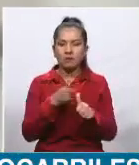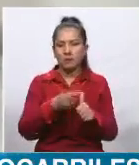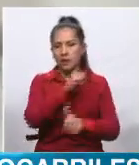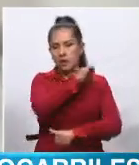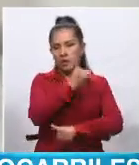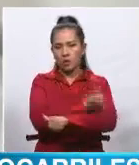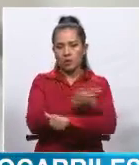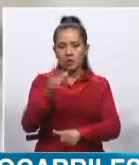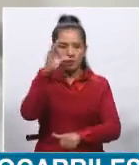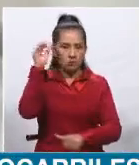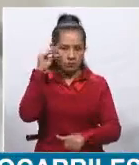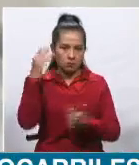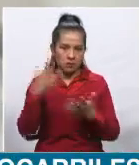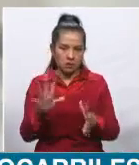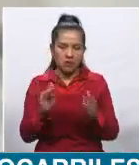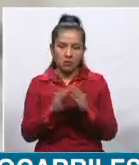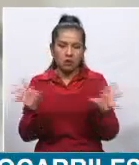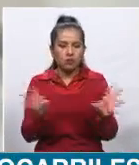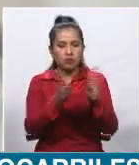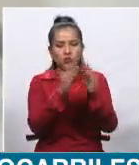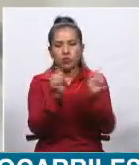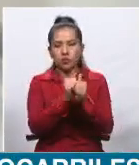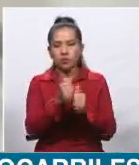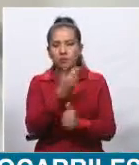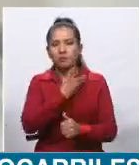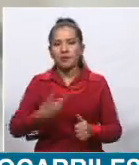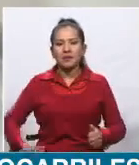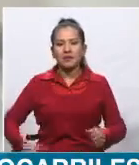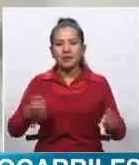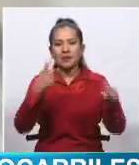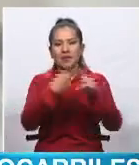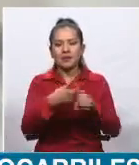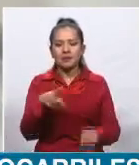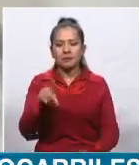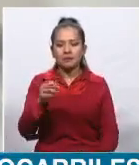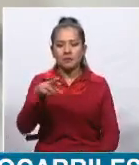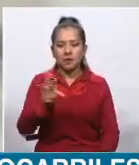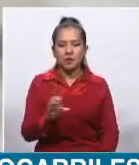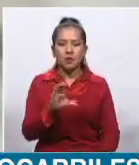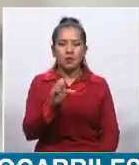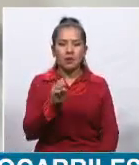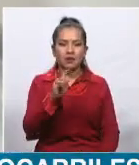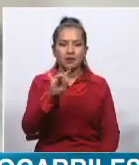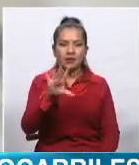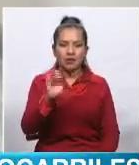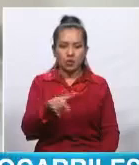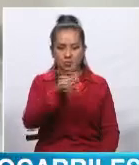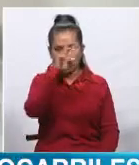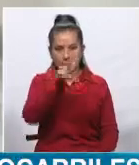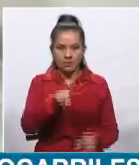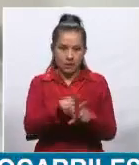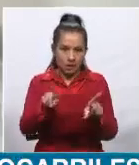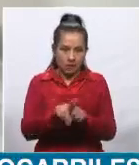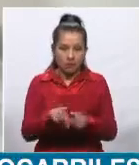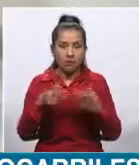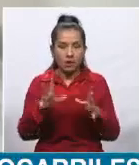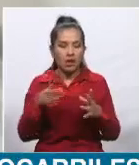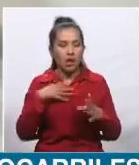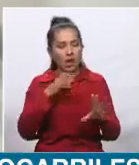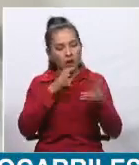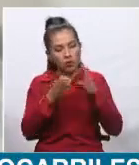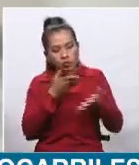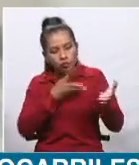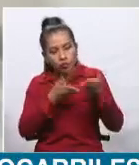Arce Catacora, se reunió con el expresidente Pedro Castillo para poder concretar todos